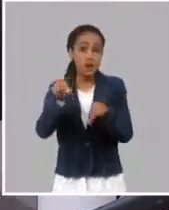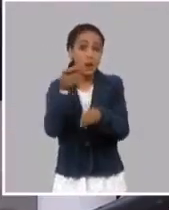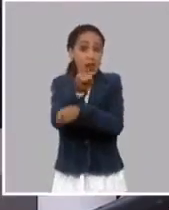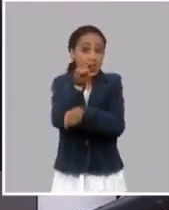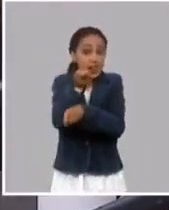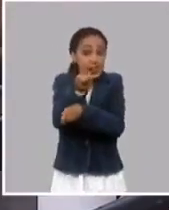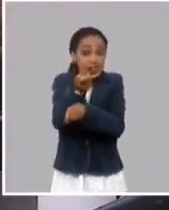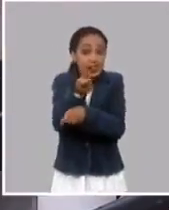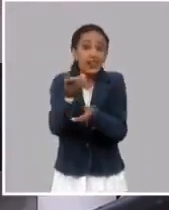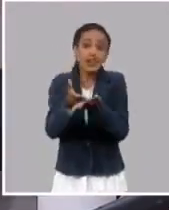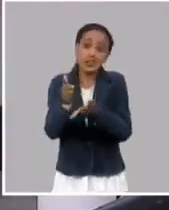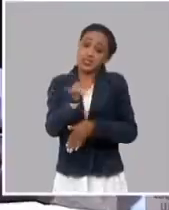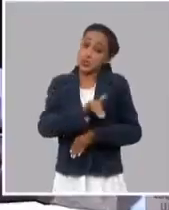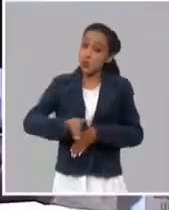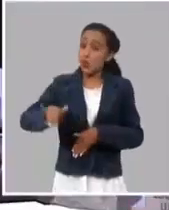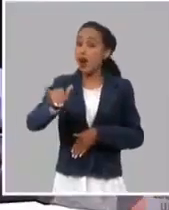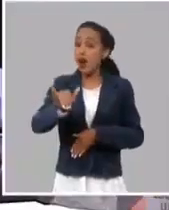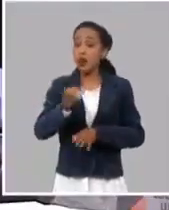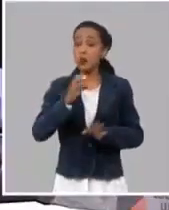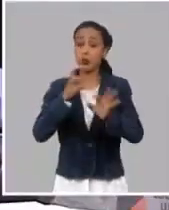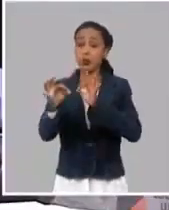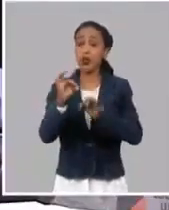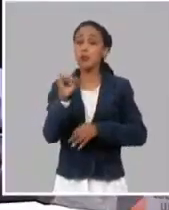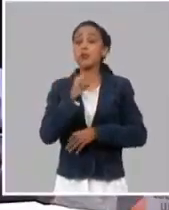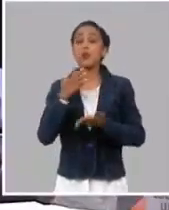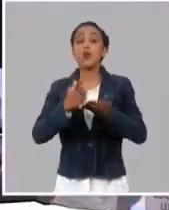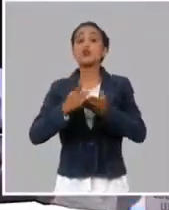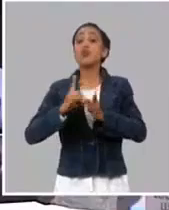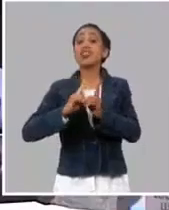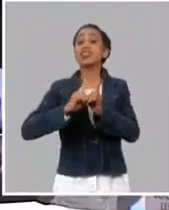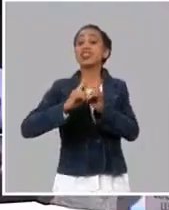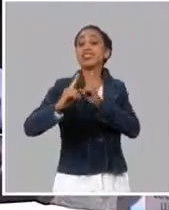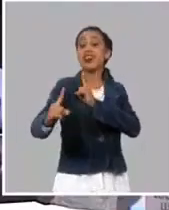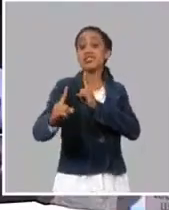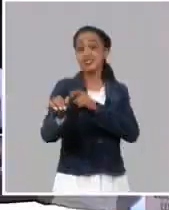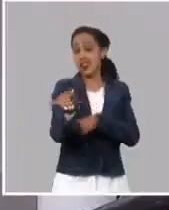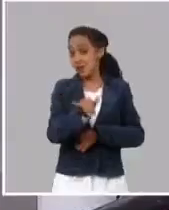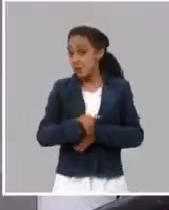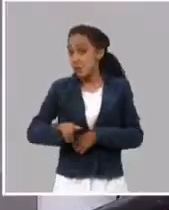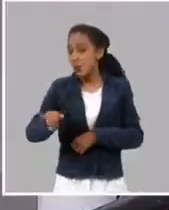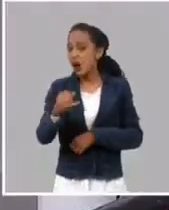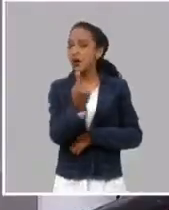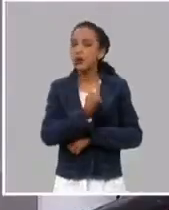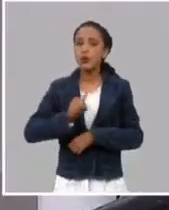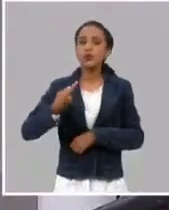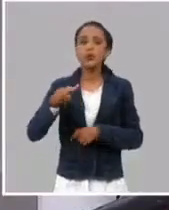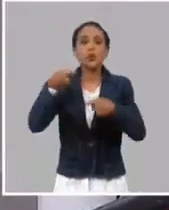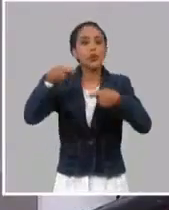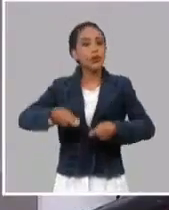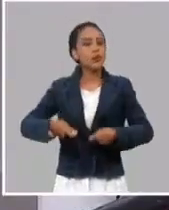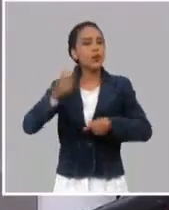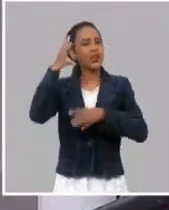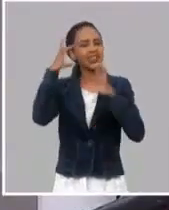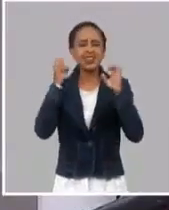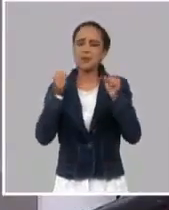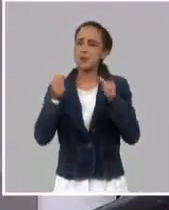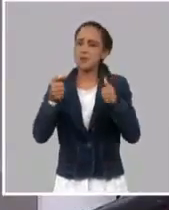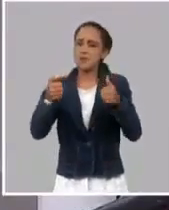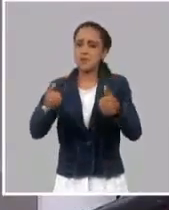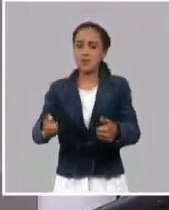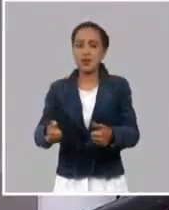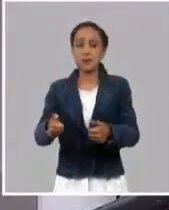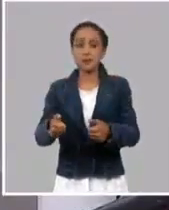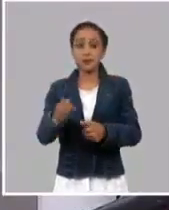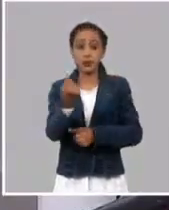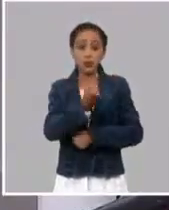procesos semipresenciales o de educación a distancia, y por lo tanto, nosotros debemos tener una conciencia